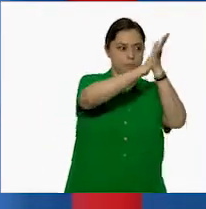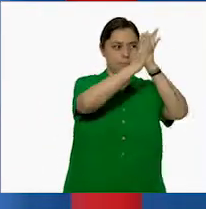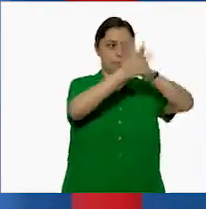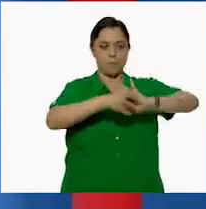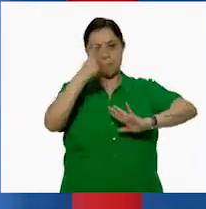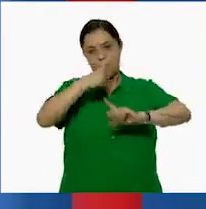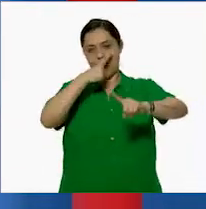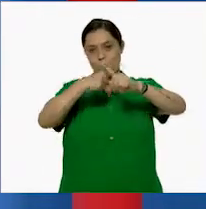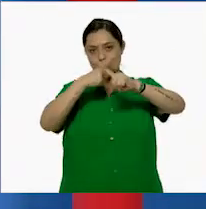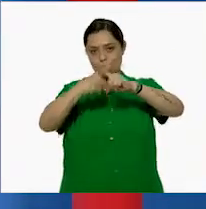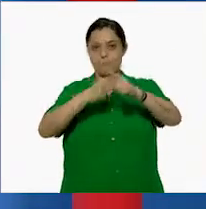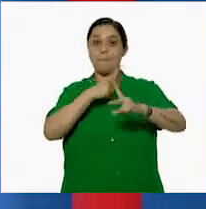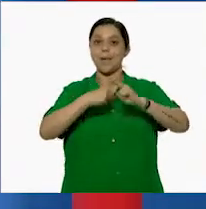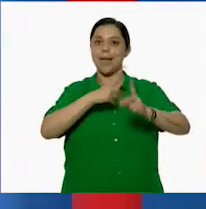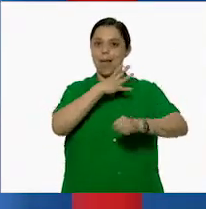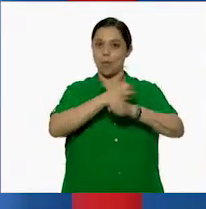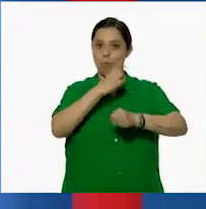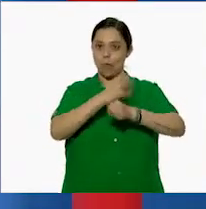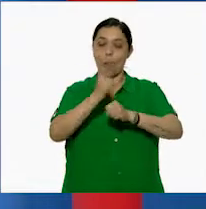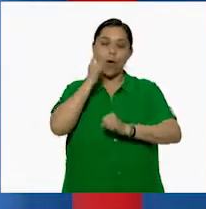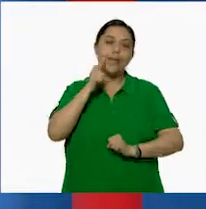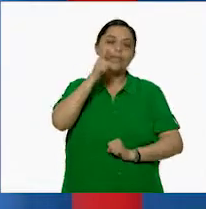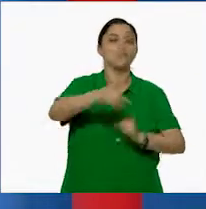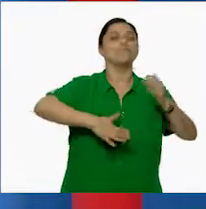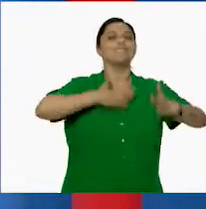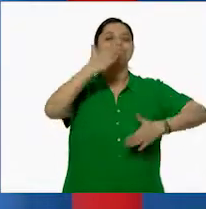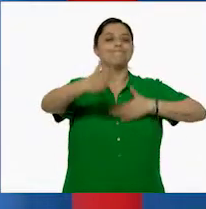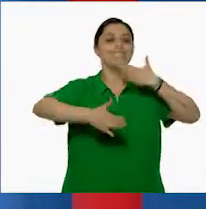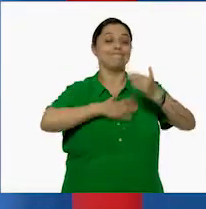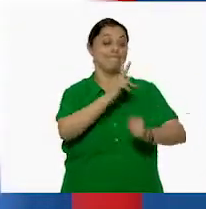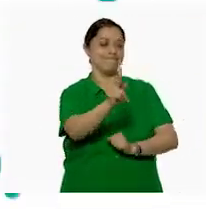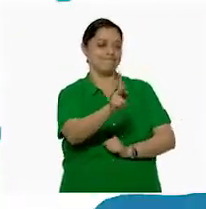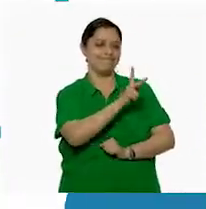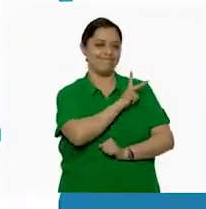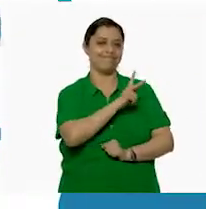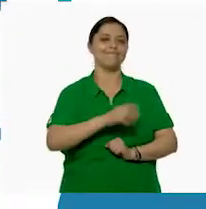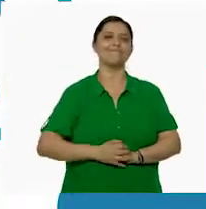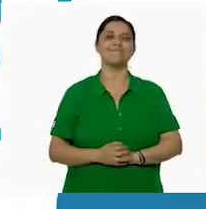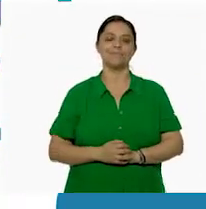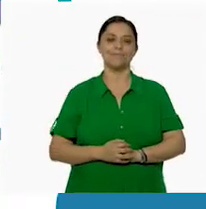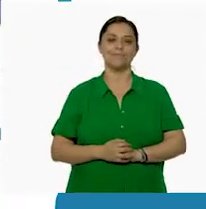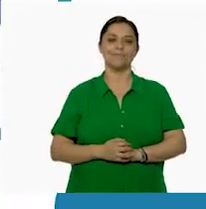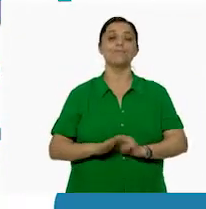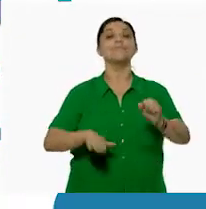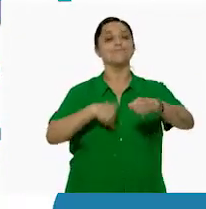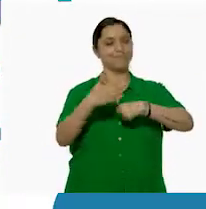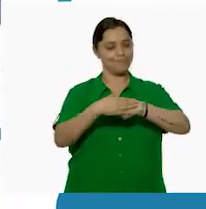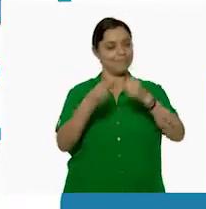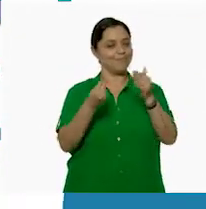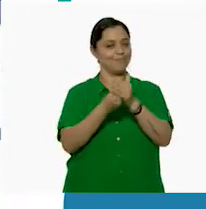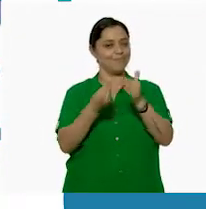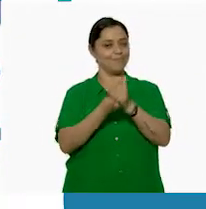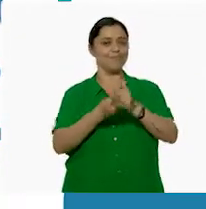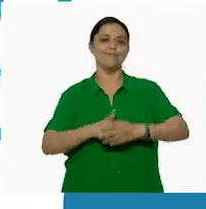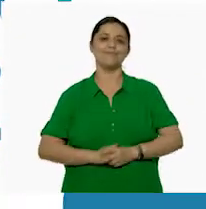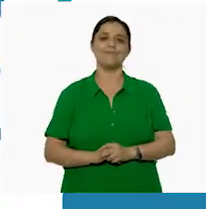de matemáticas de cuarto grado, y espero que lo hayan disfrutado tanto como nosotros. Vamos a la siguiente materia.